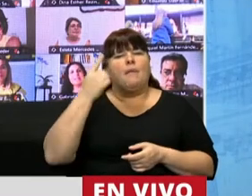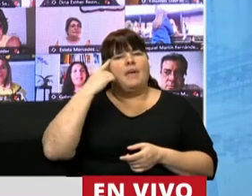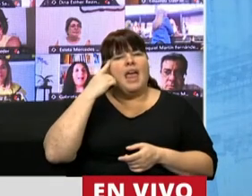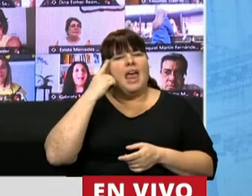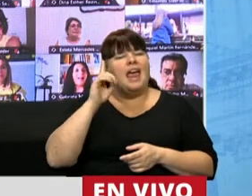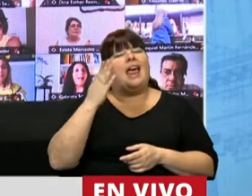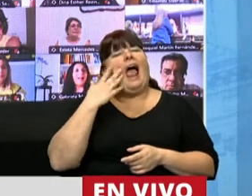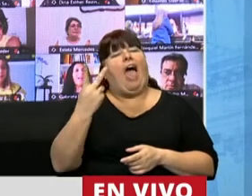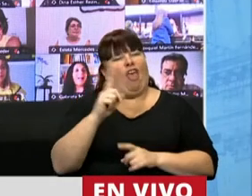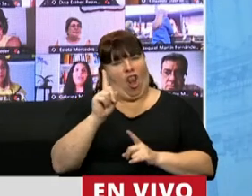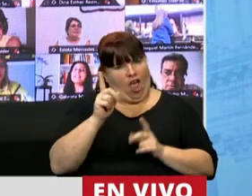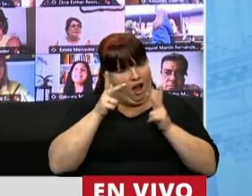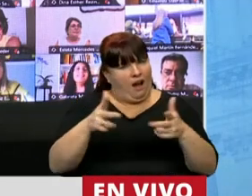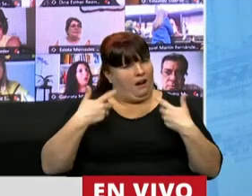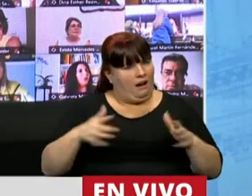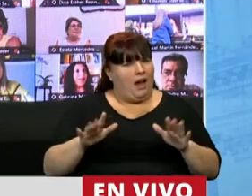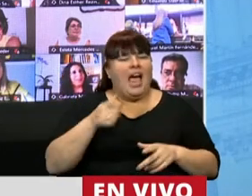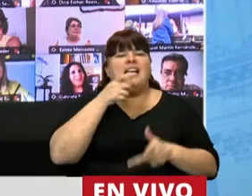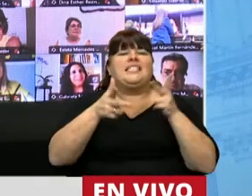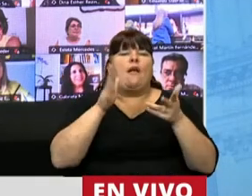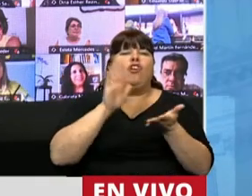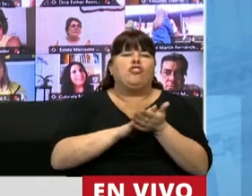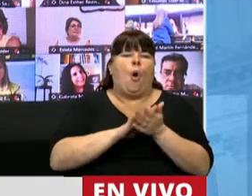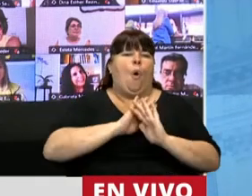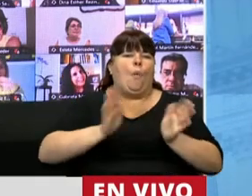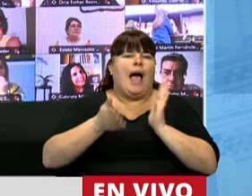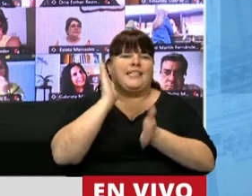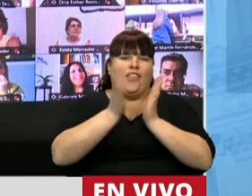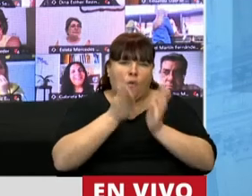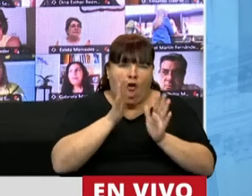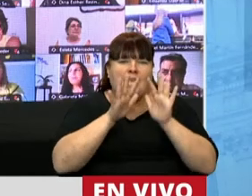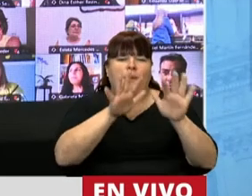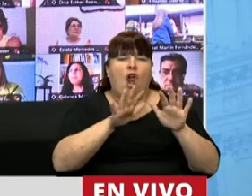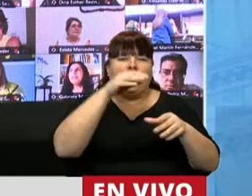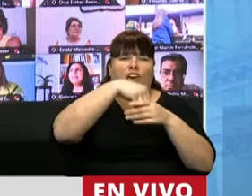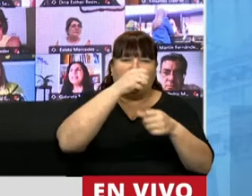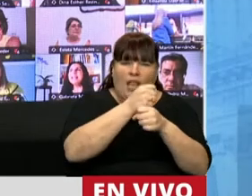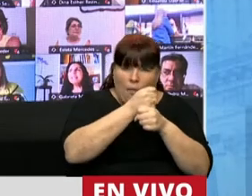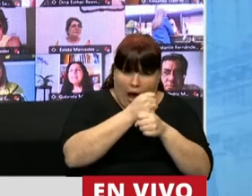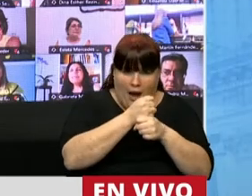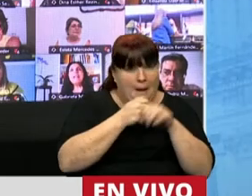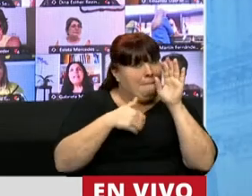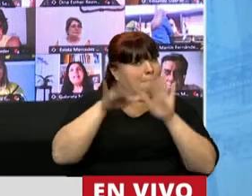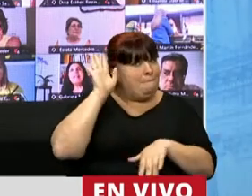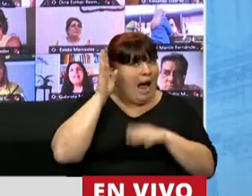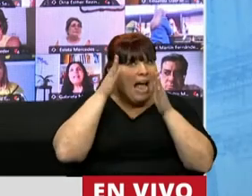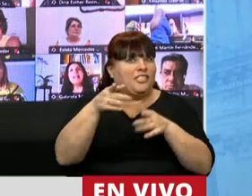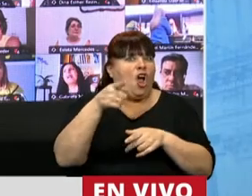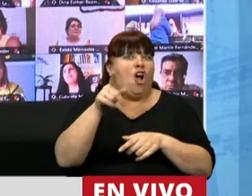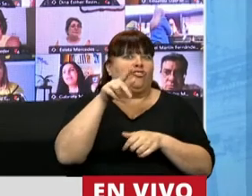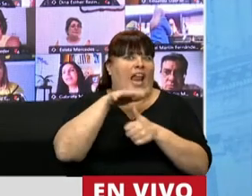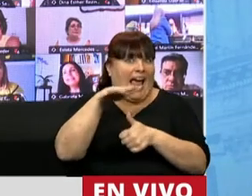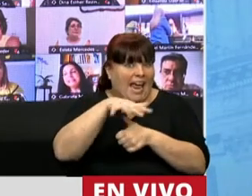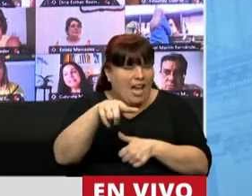contemplándola sin hipocresías. Cuando se habla de la eliminación de la violencia y el acoso en el mundo laboral, y en especial con perspectiva de